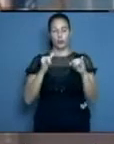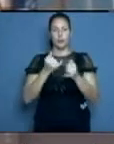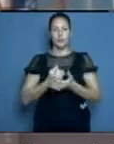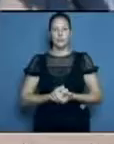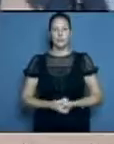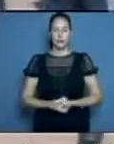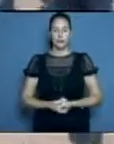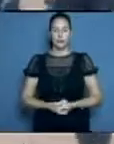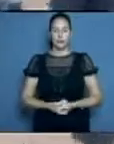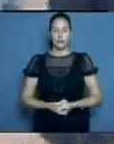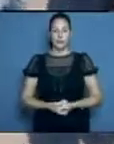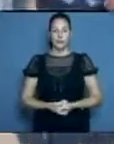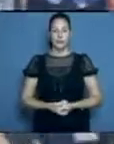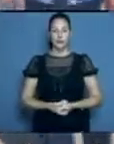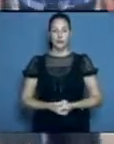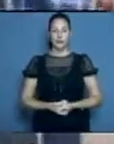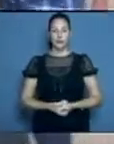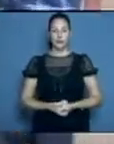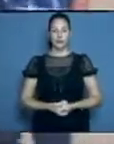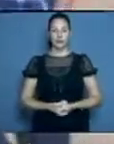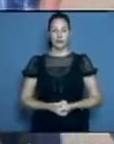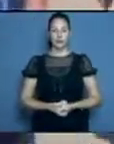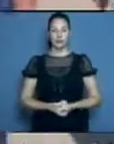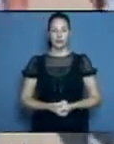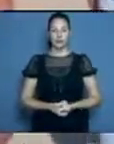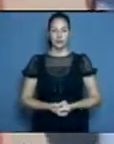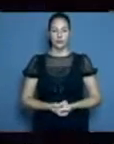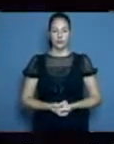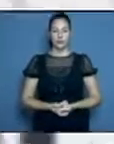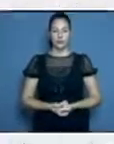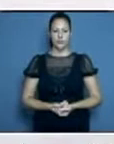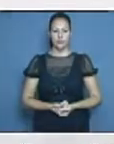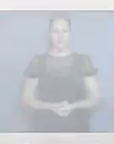Laurencio, Sistema Informativo de la Televisión Cubana.